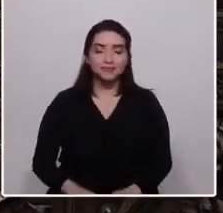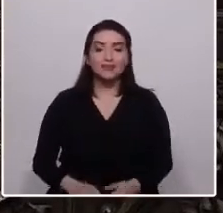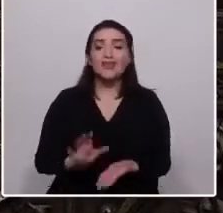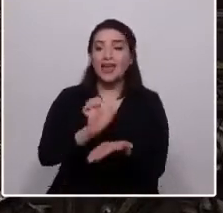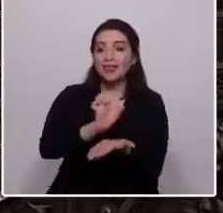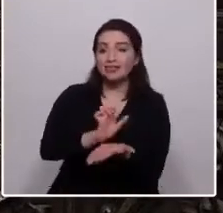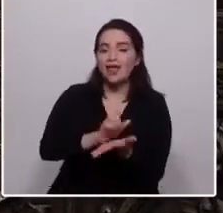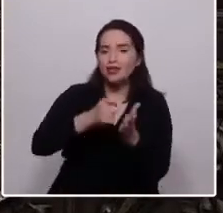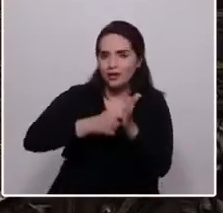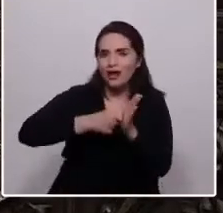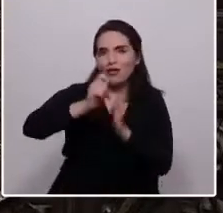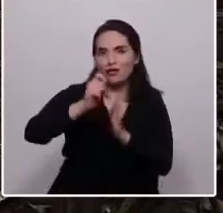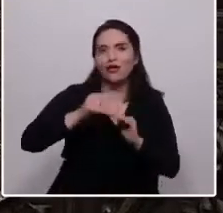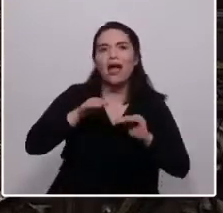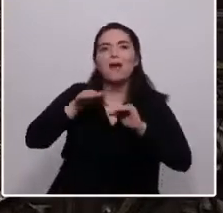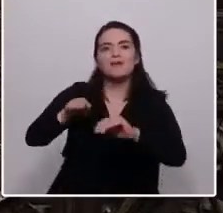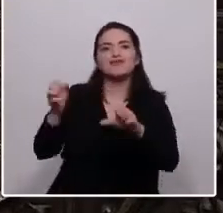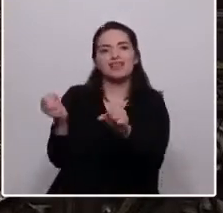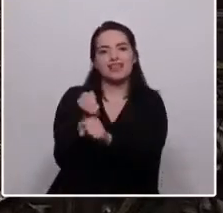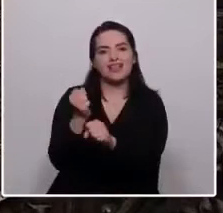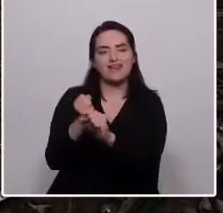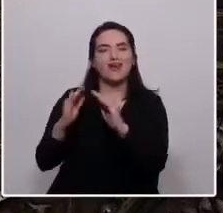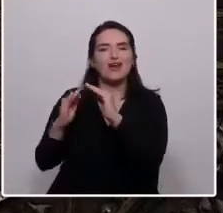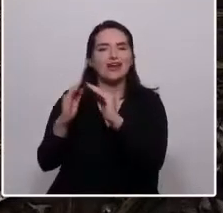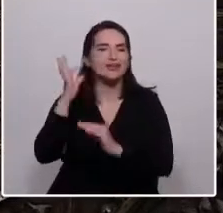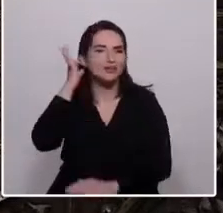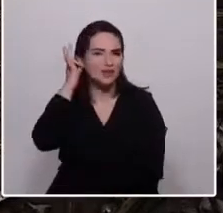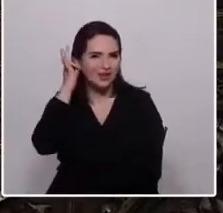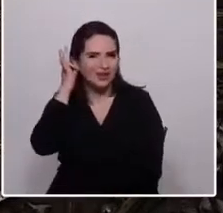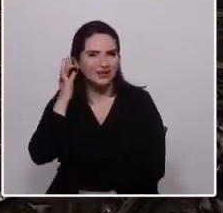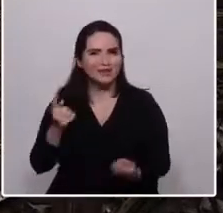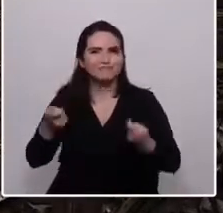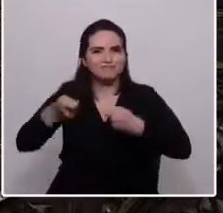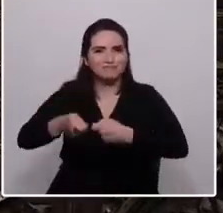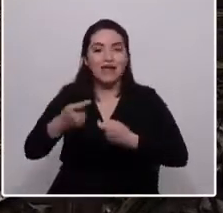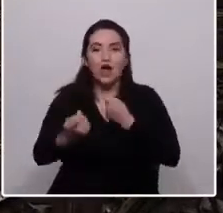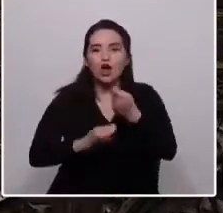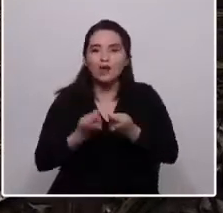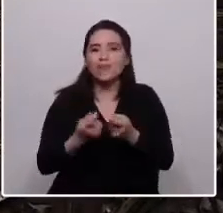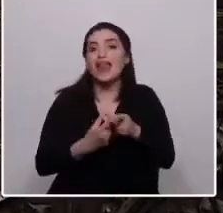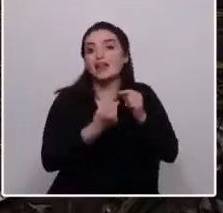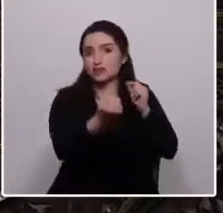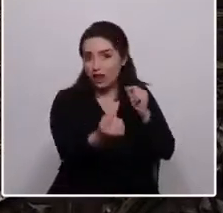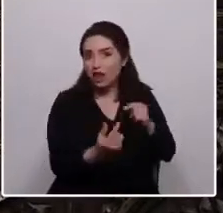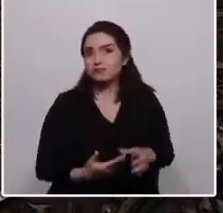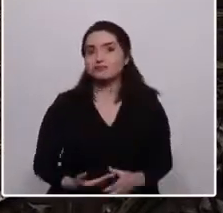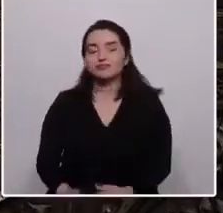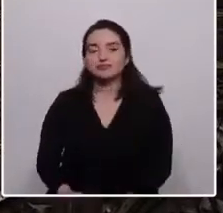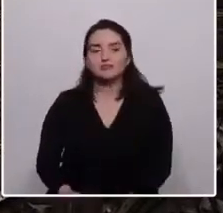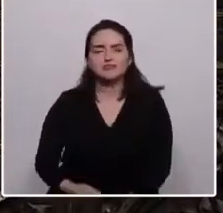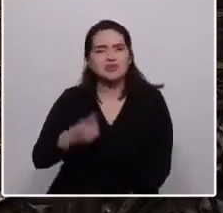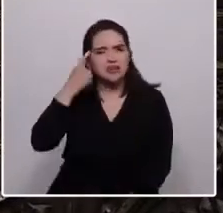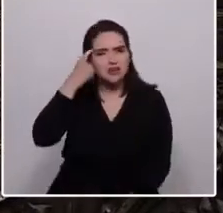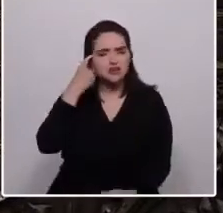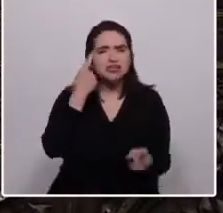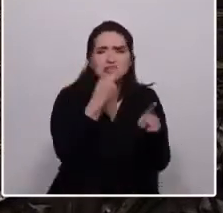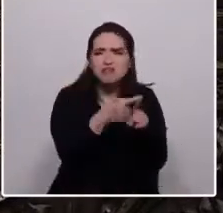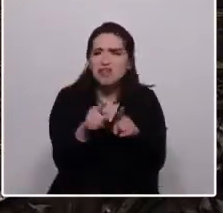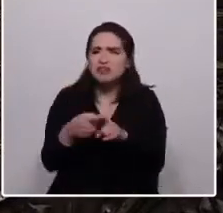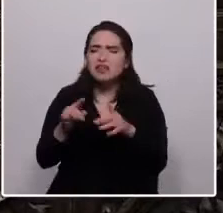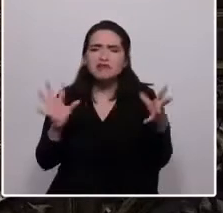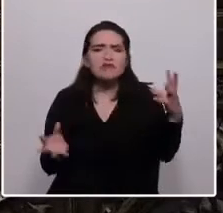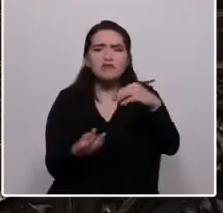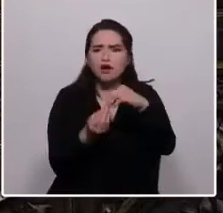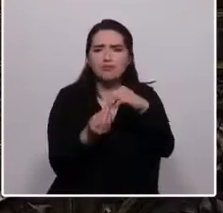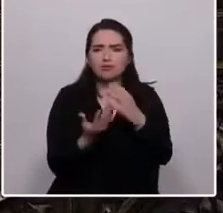reconozca el aporte del trabajo doméstico de las mujeres a la economía nacional. Creo en todas las formas de espiritualidad. Hoy,